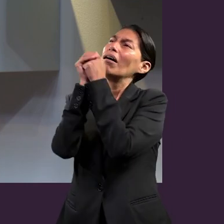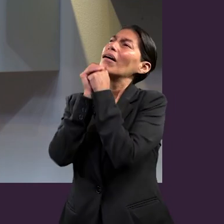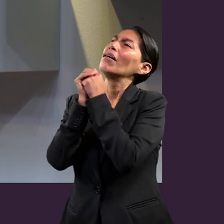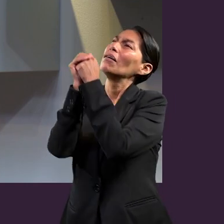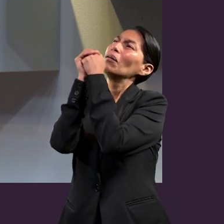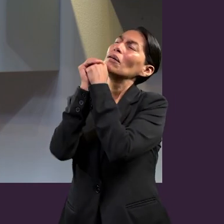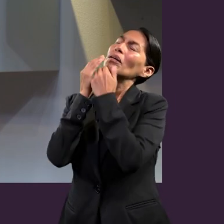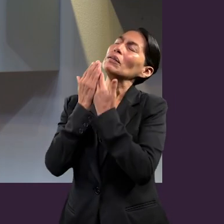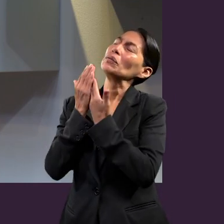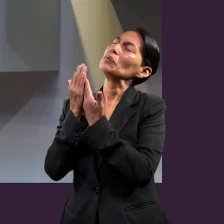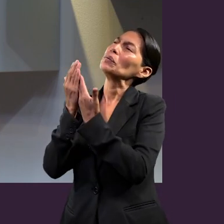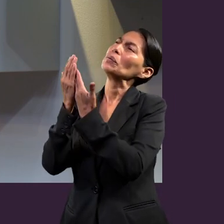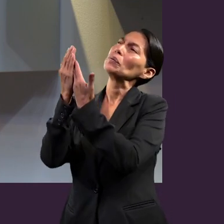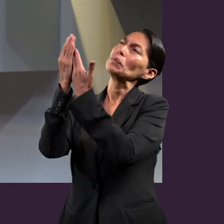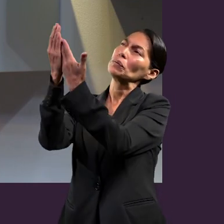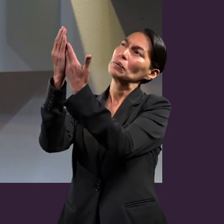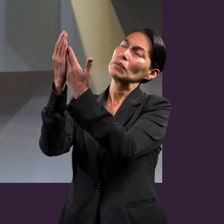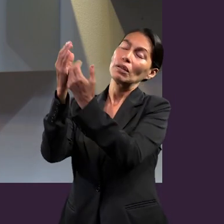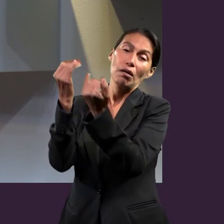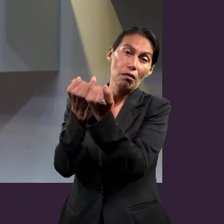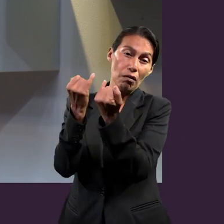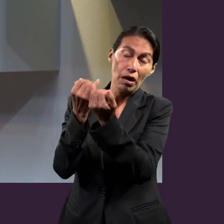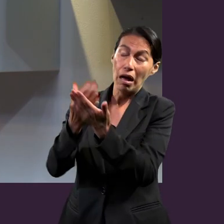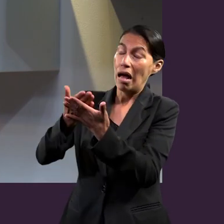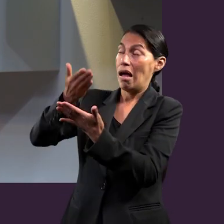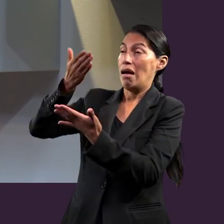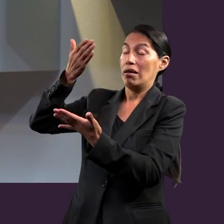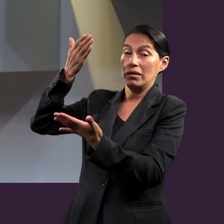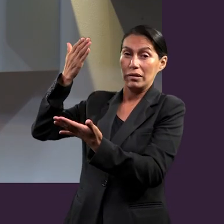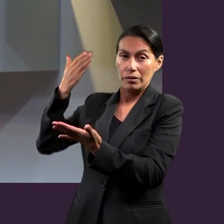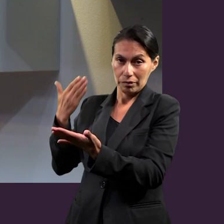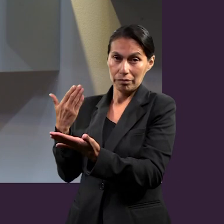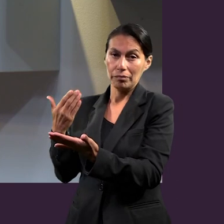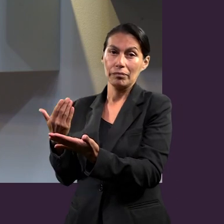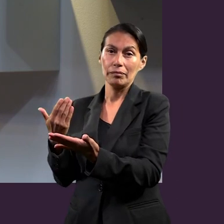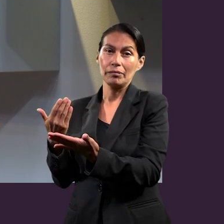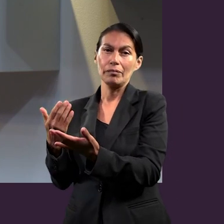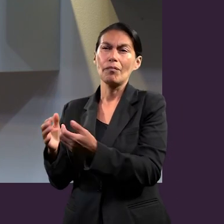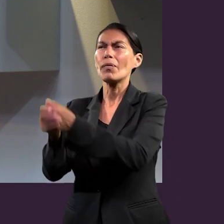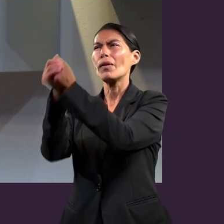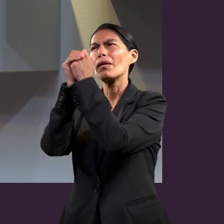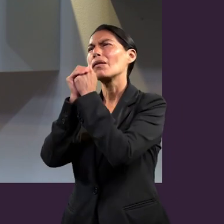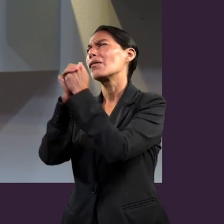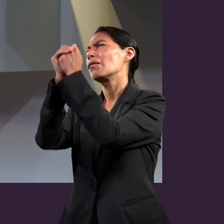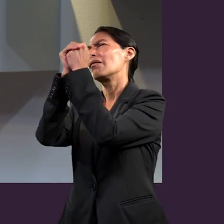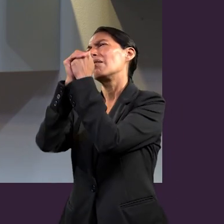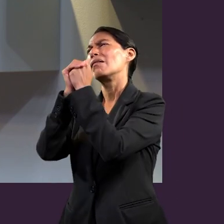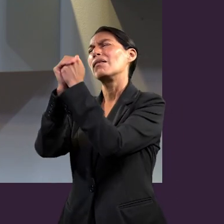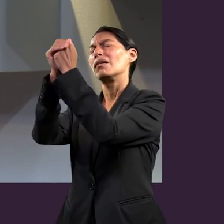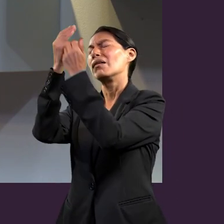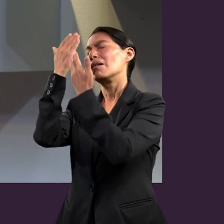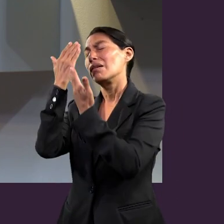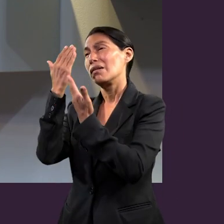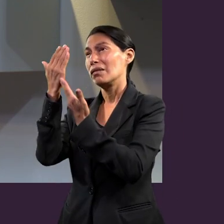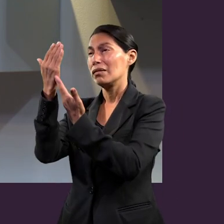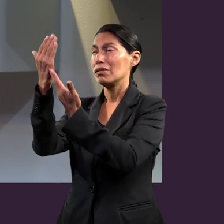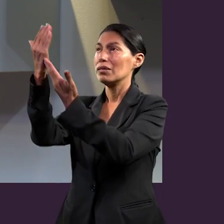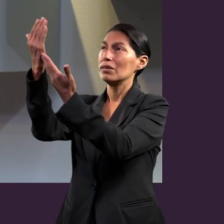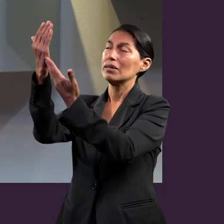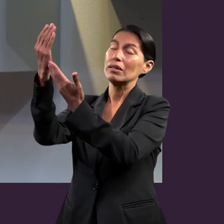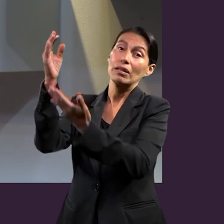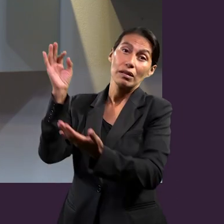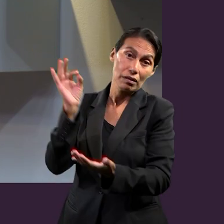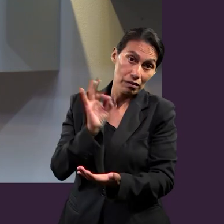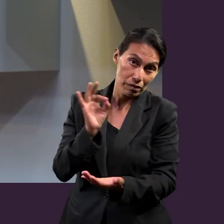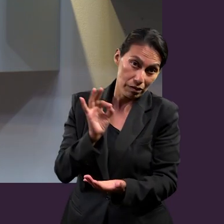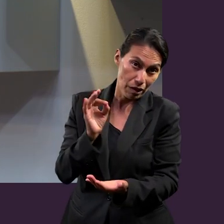que vaya en ese corazón a querer estar como en los tiempos antiguos, adorando a Dios, y